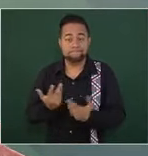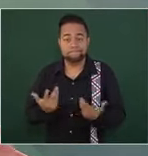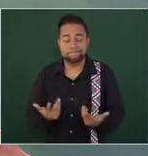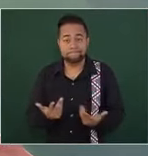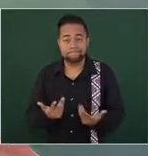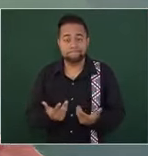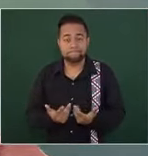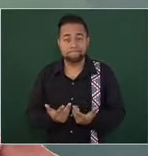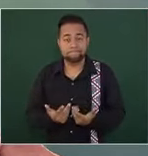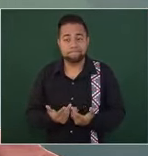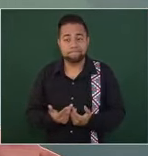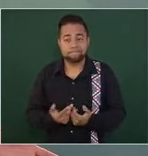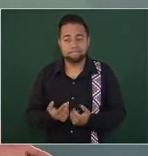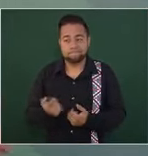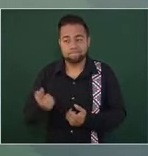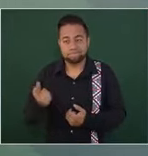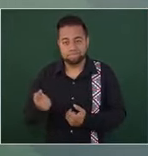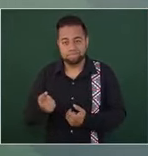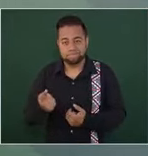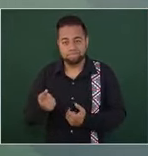se aliaron